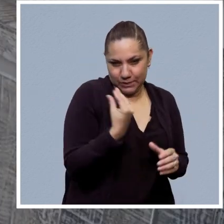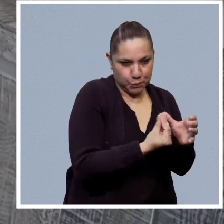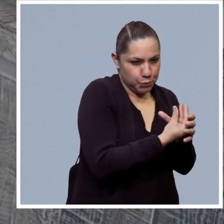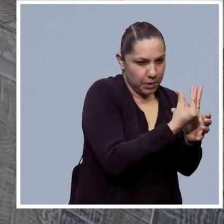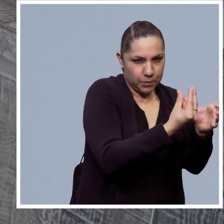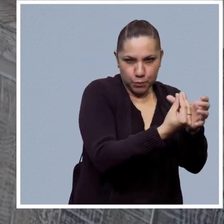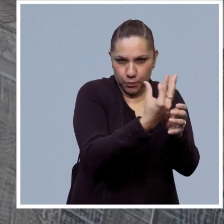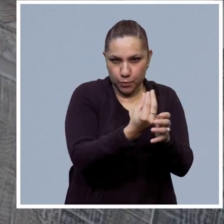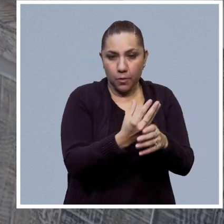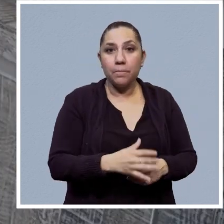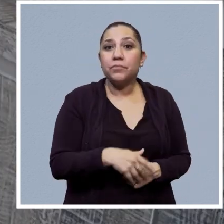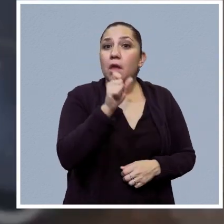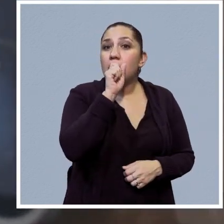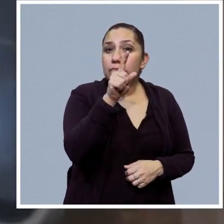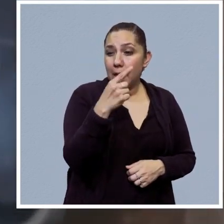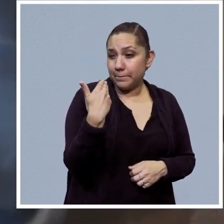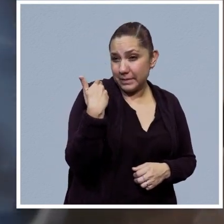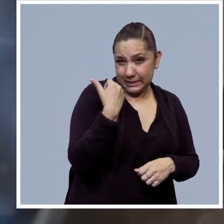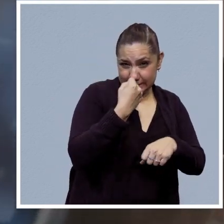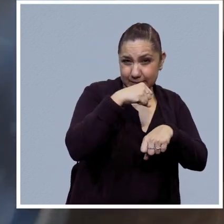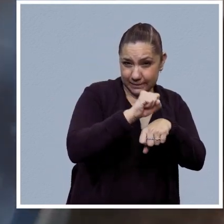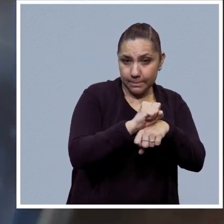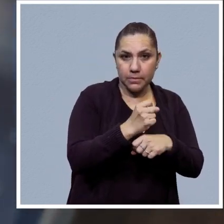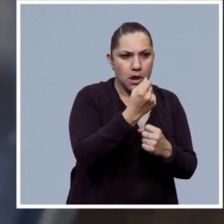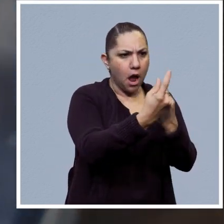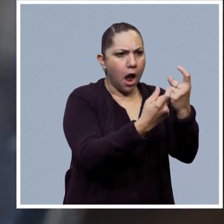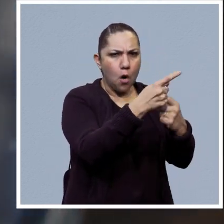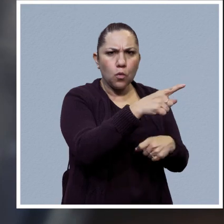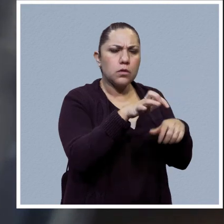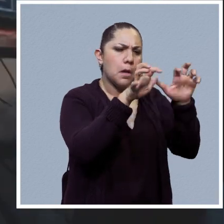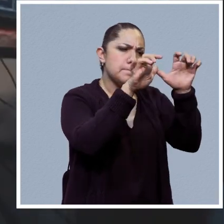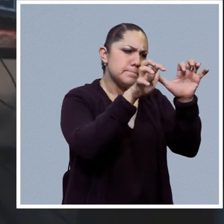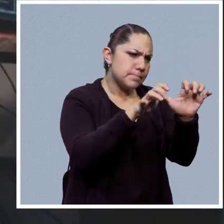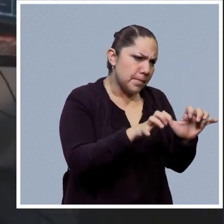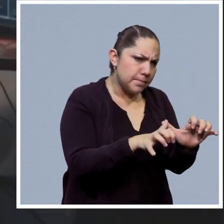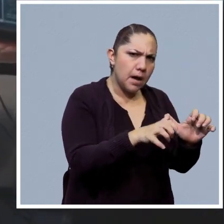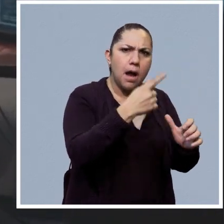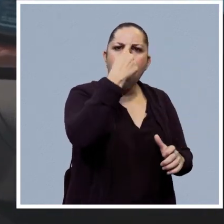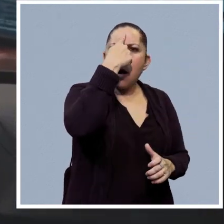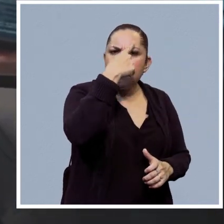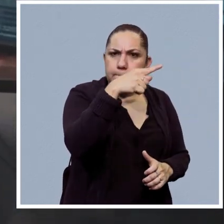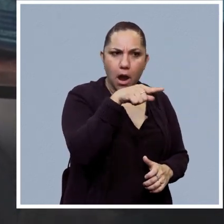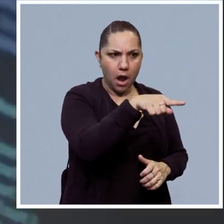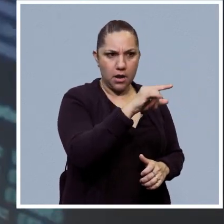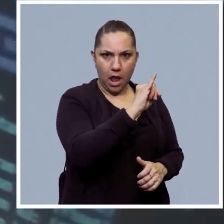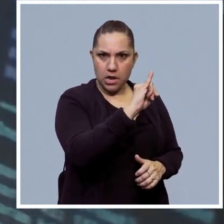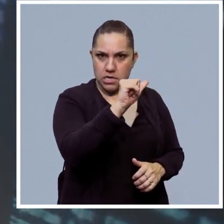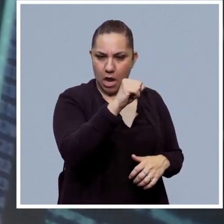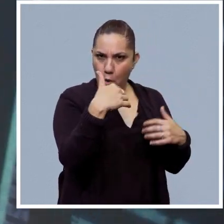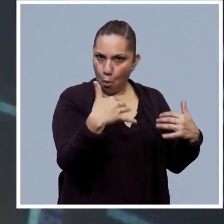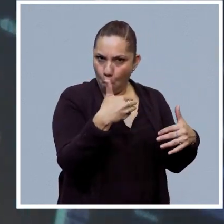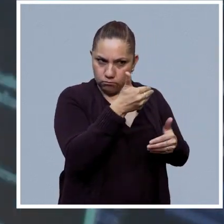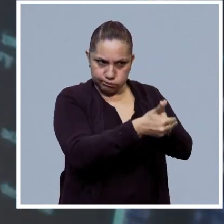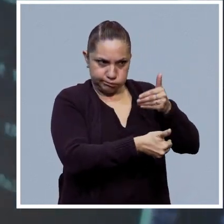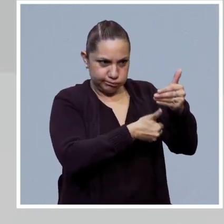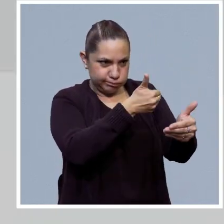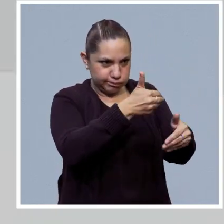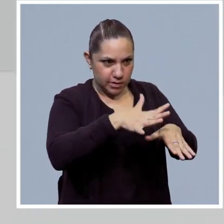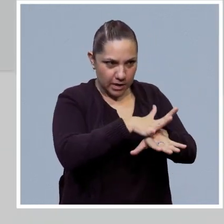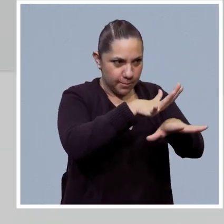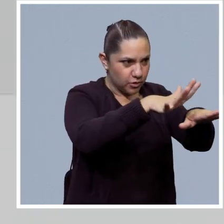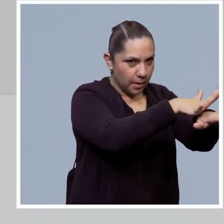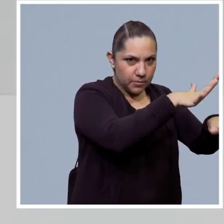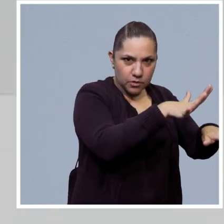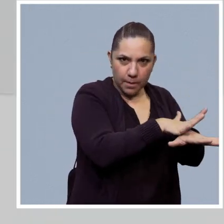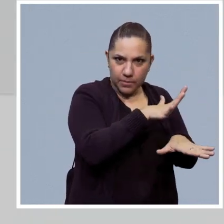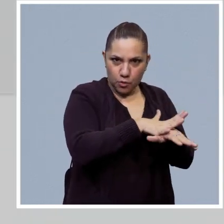ejemplos de los últimos años. En semanas recientes, procesadores de textos autónomos han acaparado la atención sobre el alcance de